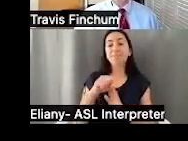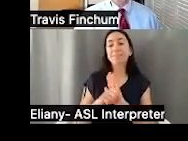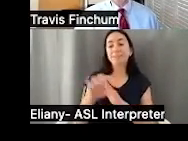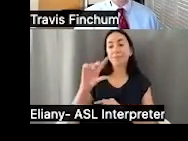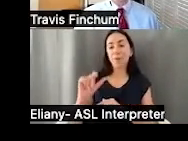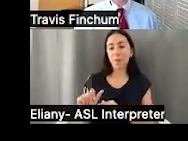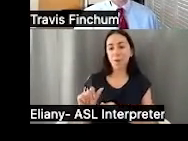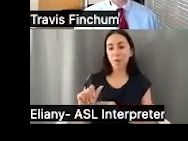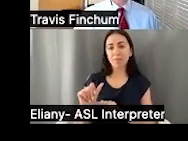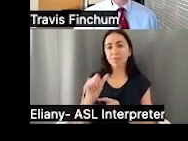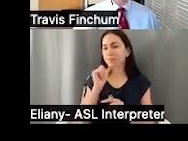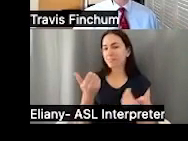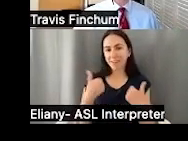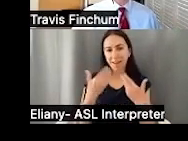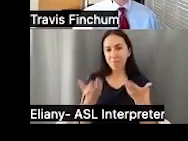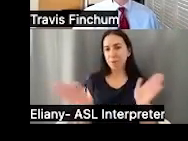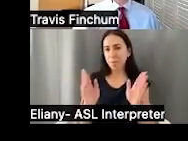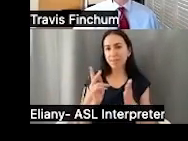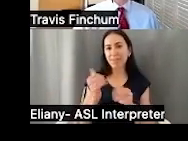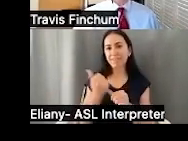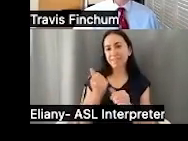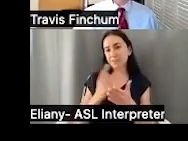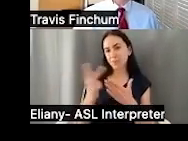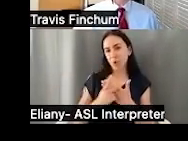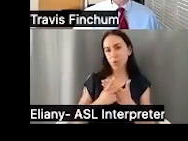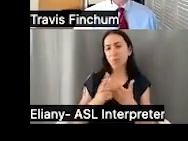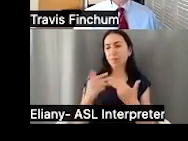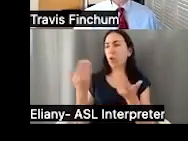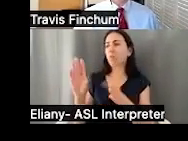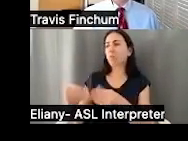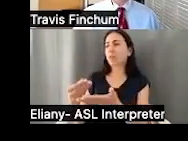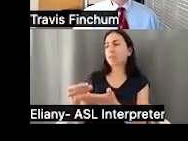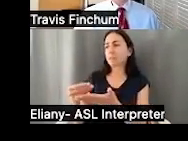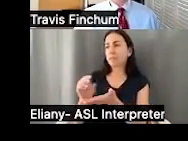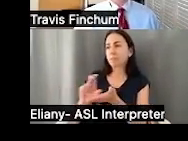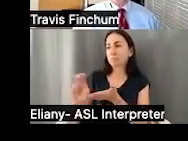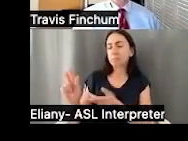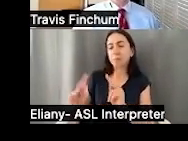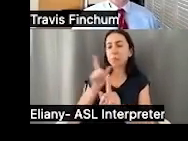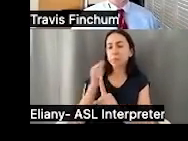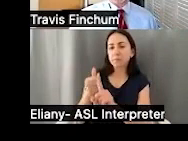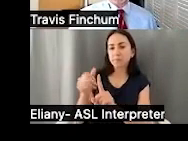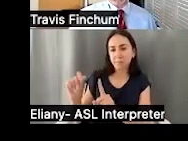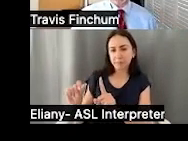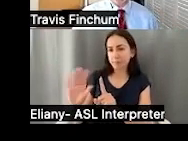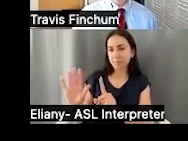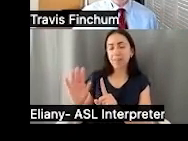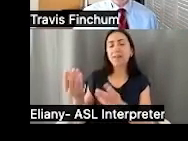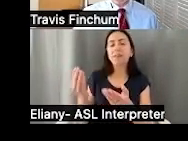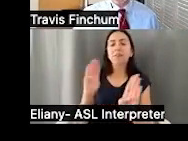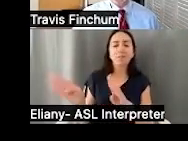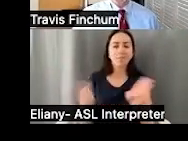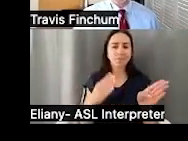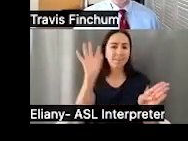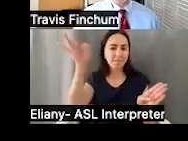ingresos. El estado de Florida no tiene un programa de asistencia pública que simplemente da ingresos a individuos. Eso es